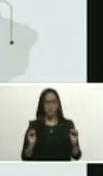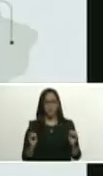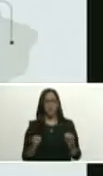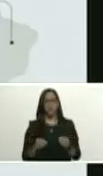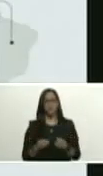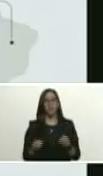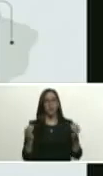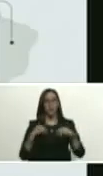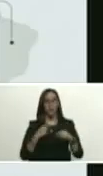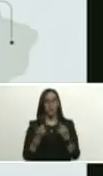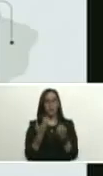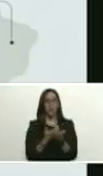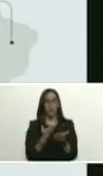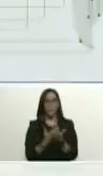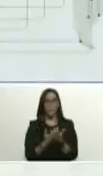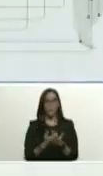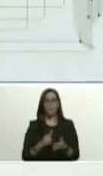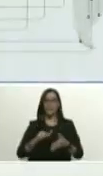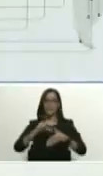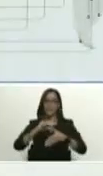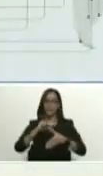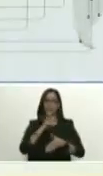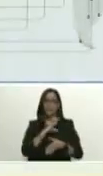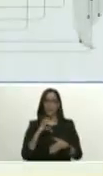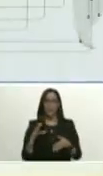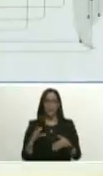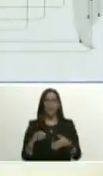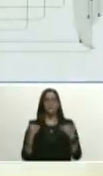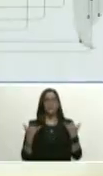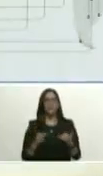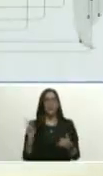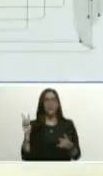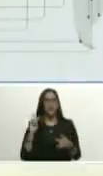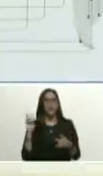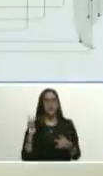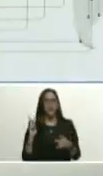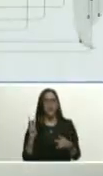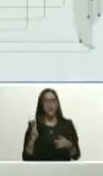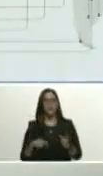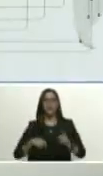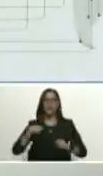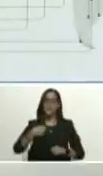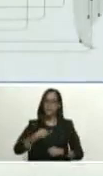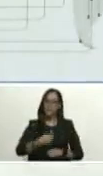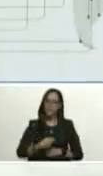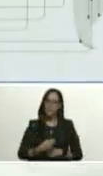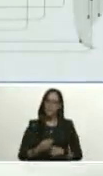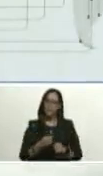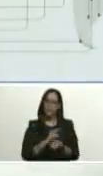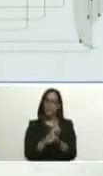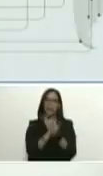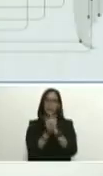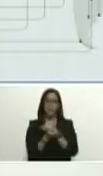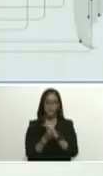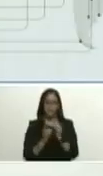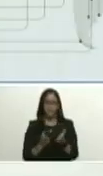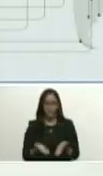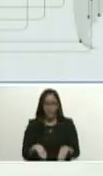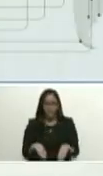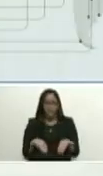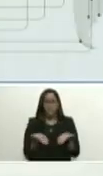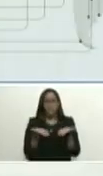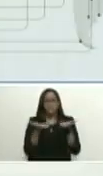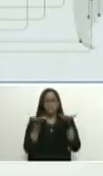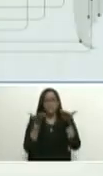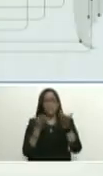para América Latina y el Caribe el Cepal ya Venezuela va invirtiendo la tendencia y comienza a ser un país